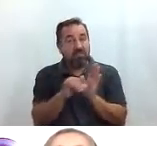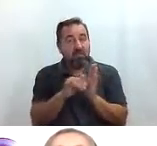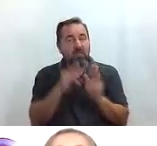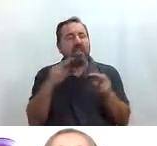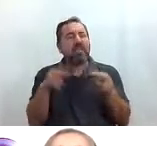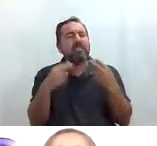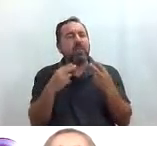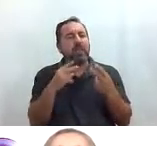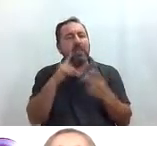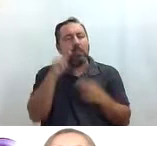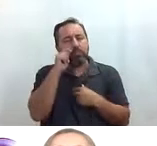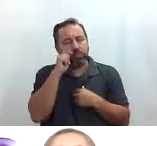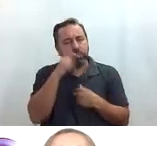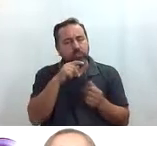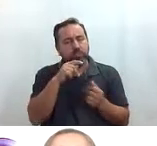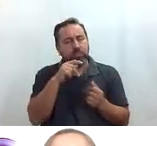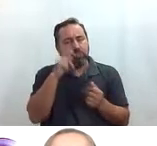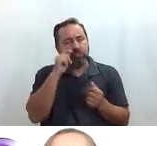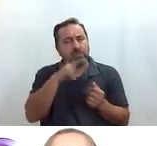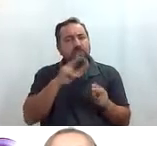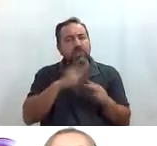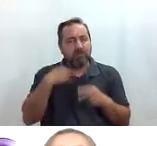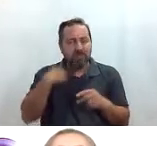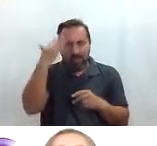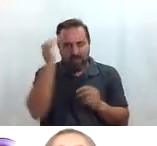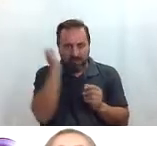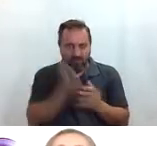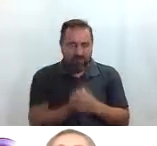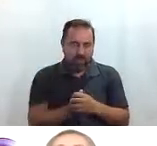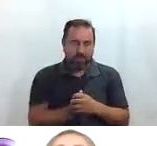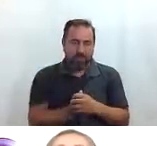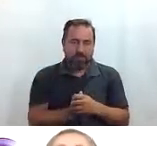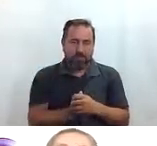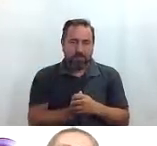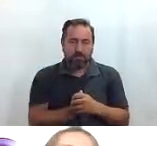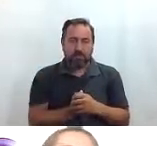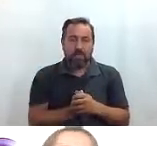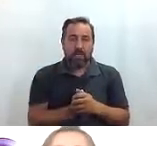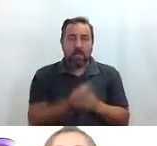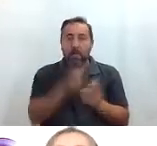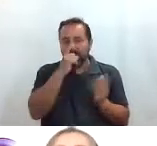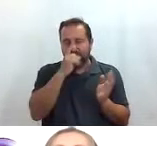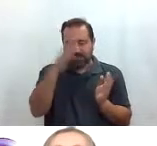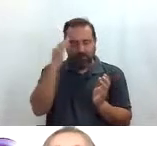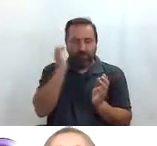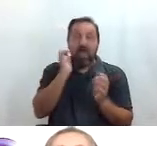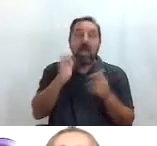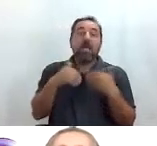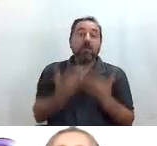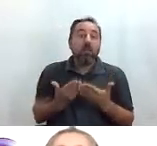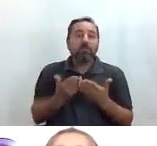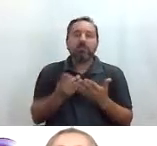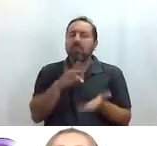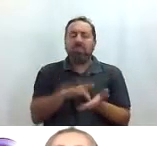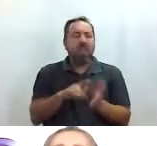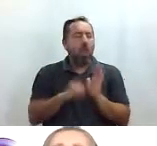que está en el museo de de Princesa Sofía y nada ya veis que fue un día súper completo